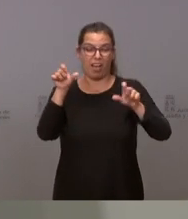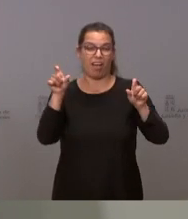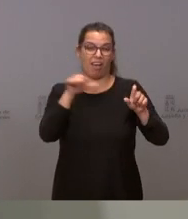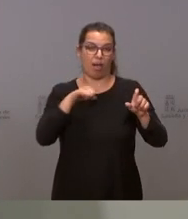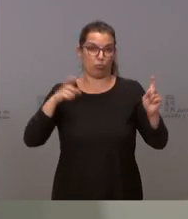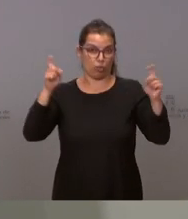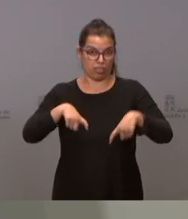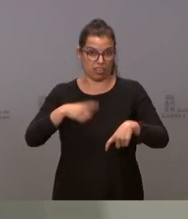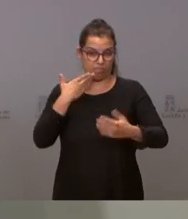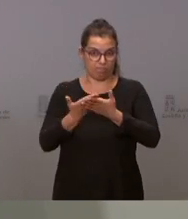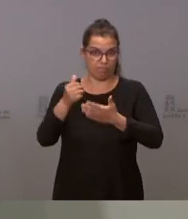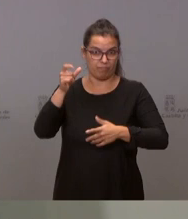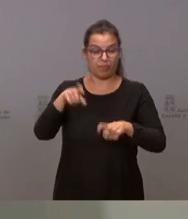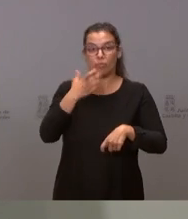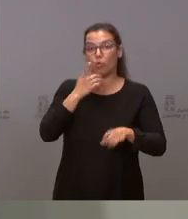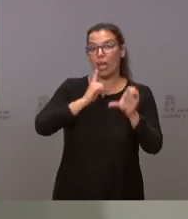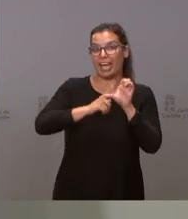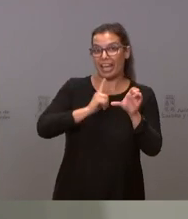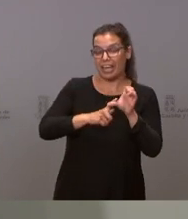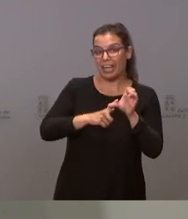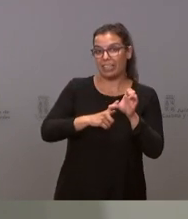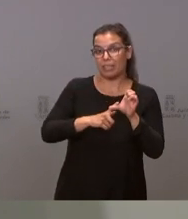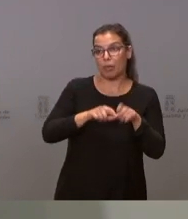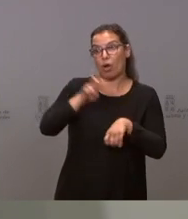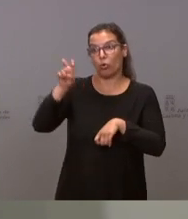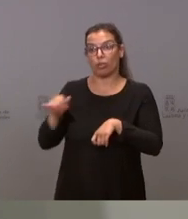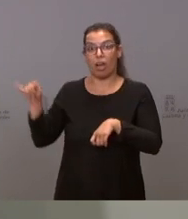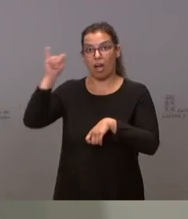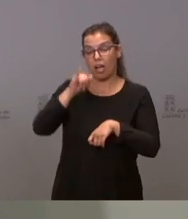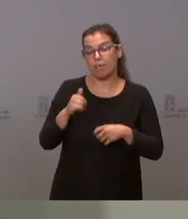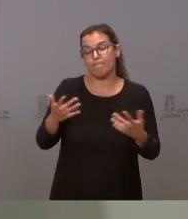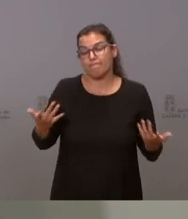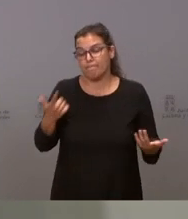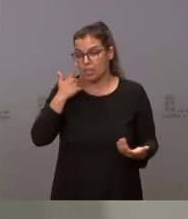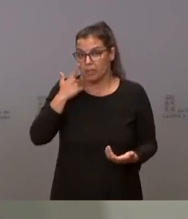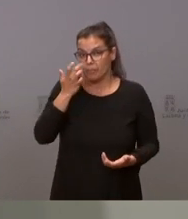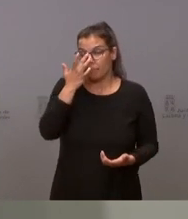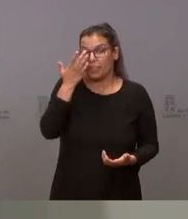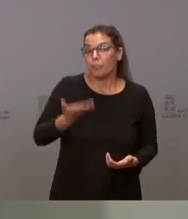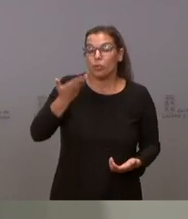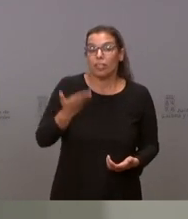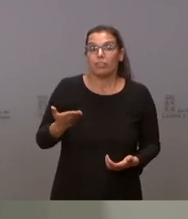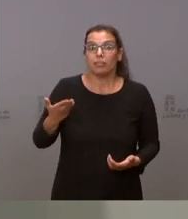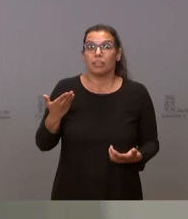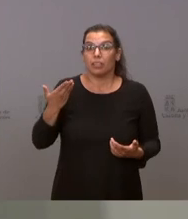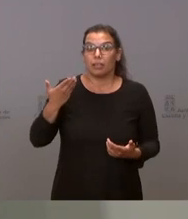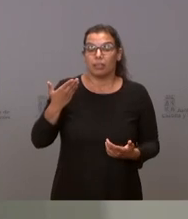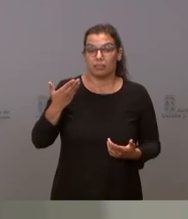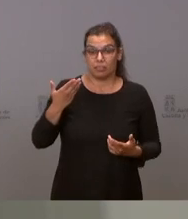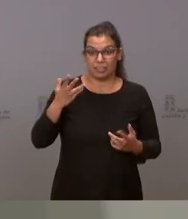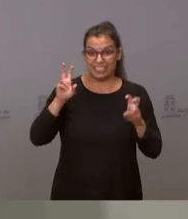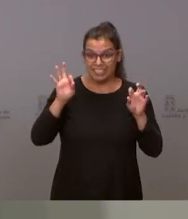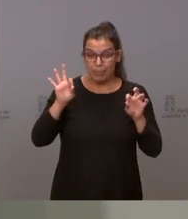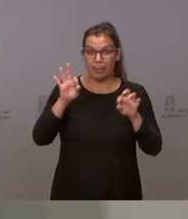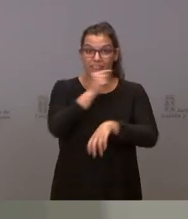puedo decir una cosa me pone usted el ejemplo de Extremadura y de otras comunidades que han abierto la autocita. Mire, lo importante de la campaña de vacunación